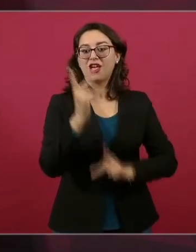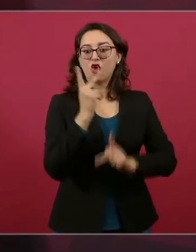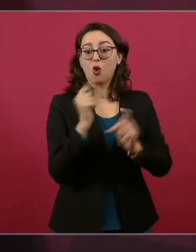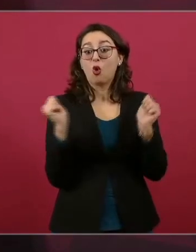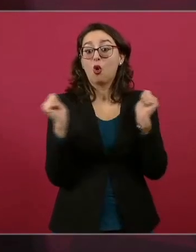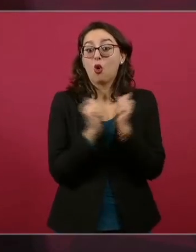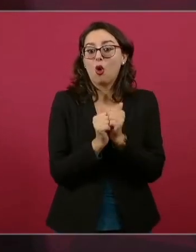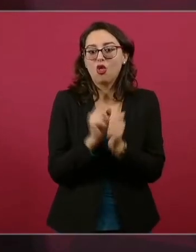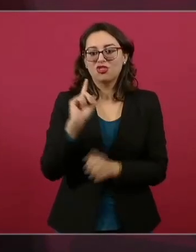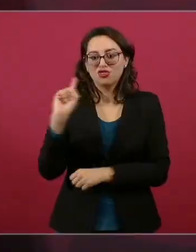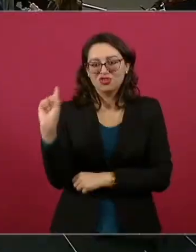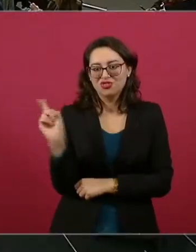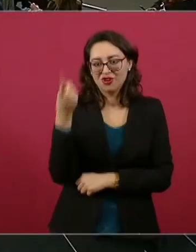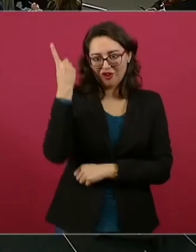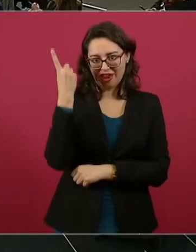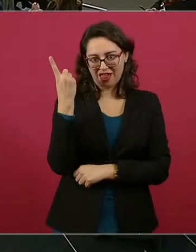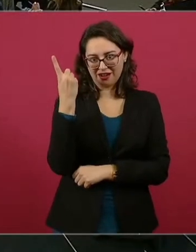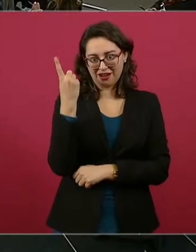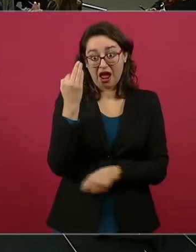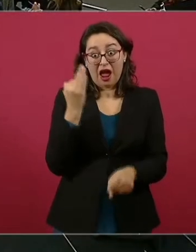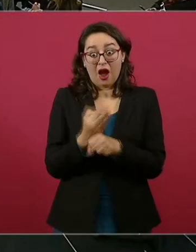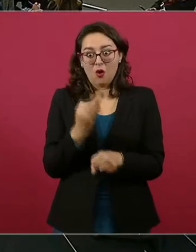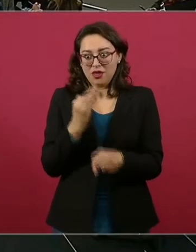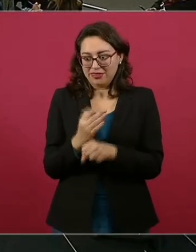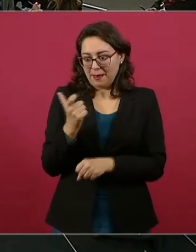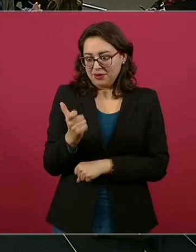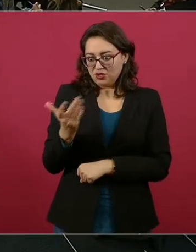el peso, nos baja la deuda.